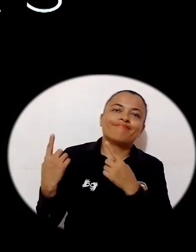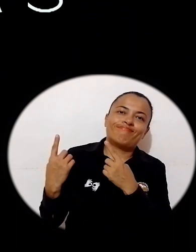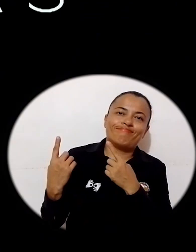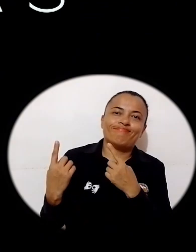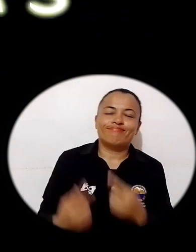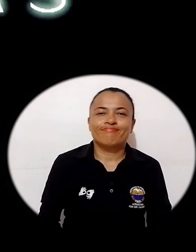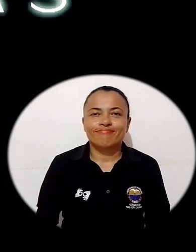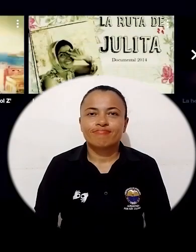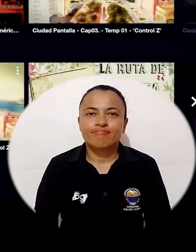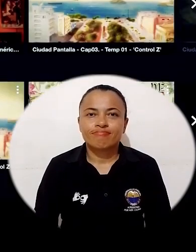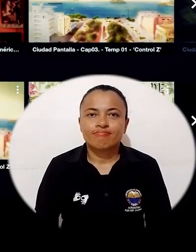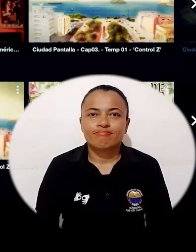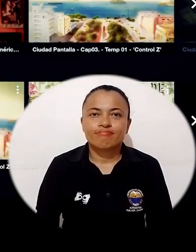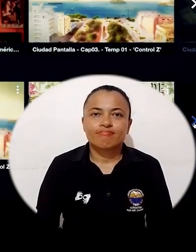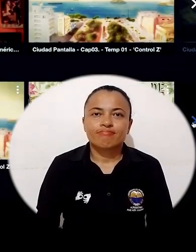Videósferas